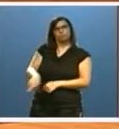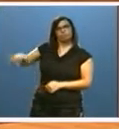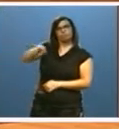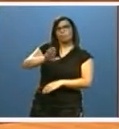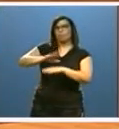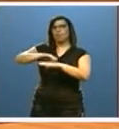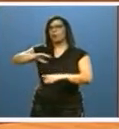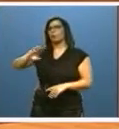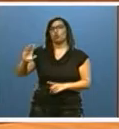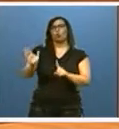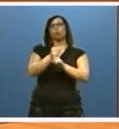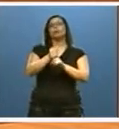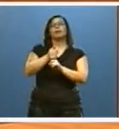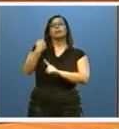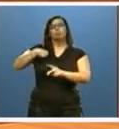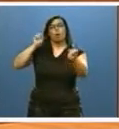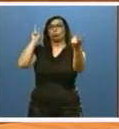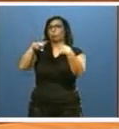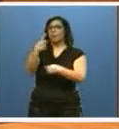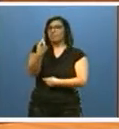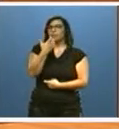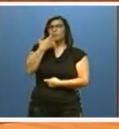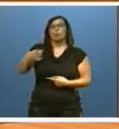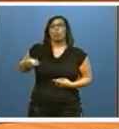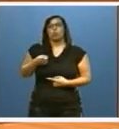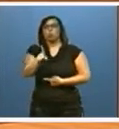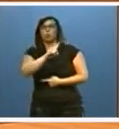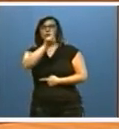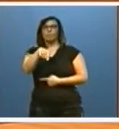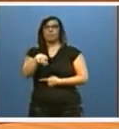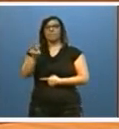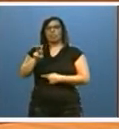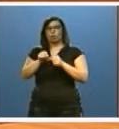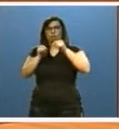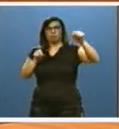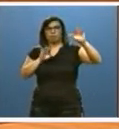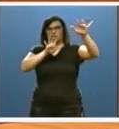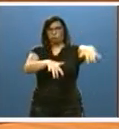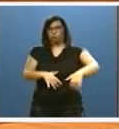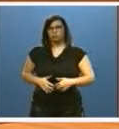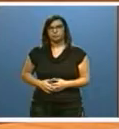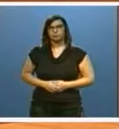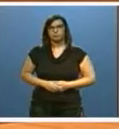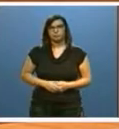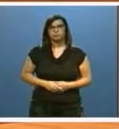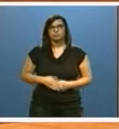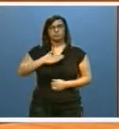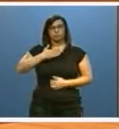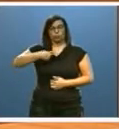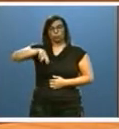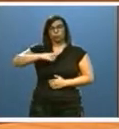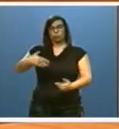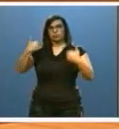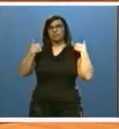culminación de las autovías tan esenciales como la del Duero y la León-Valladolid. En el marco de nuestras competencias,